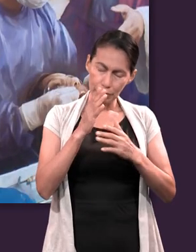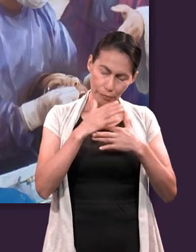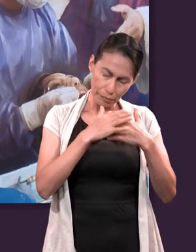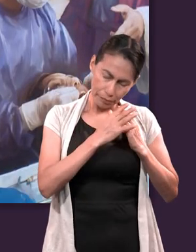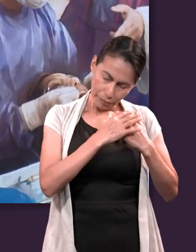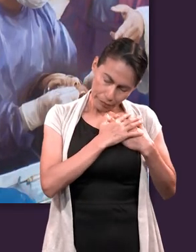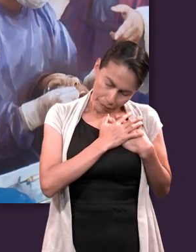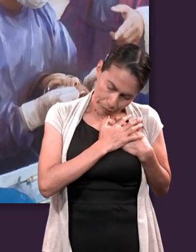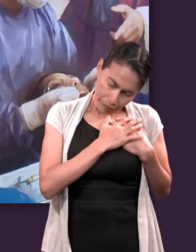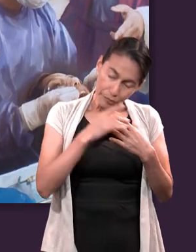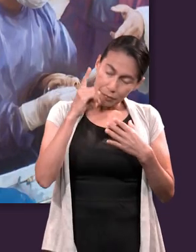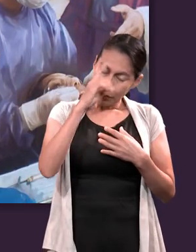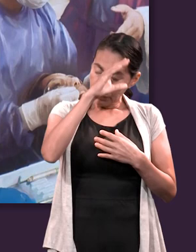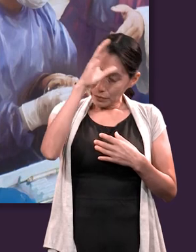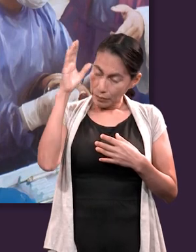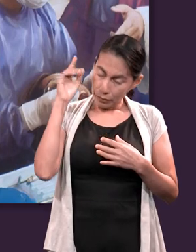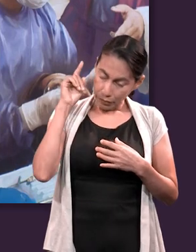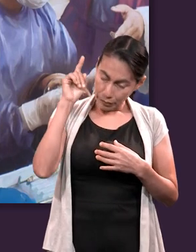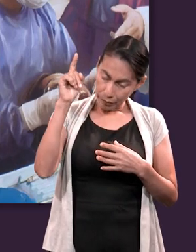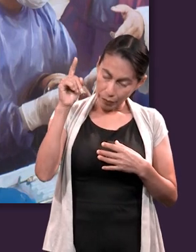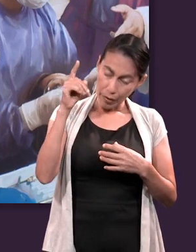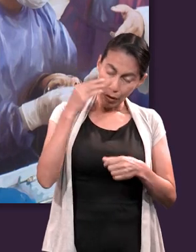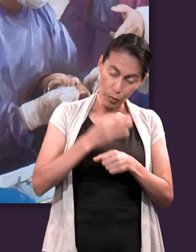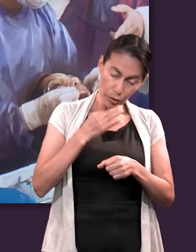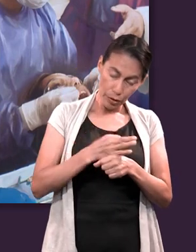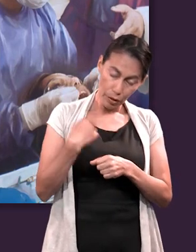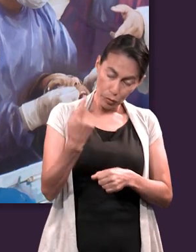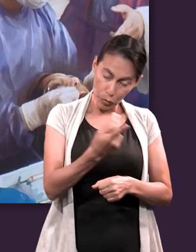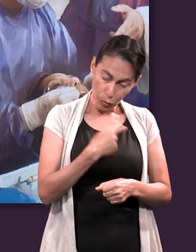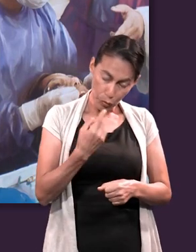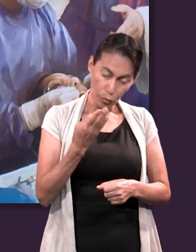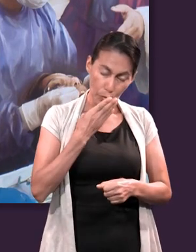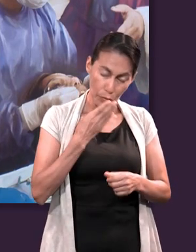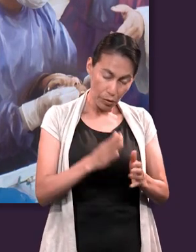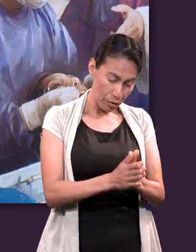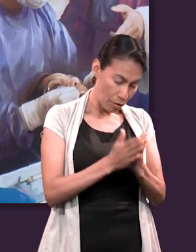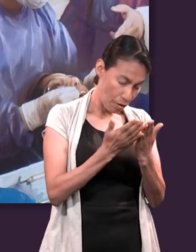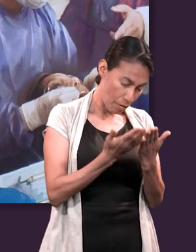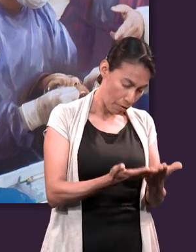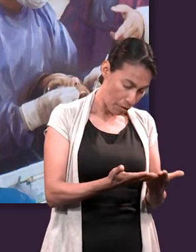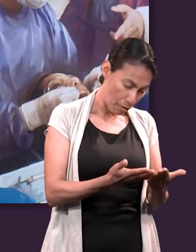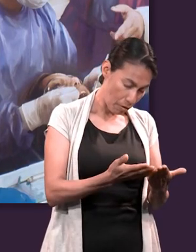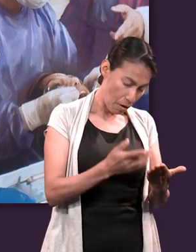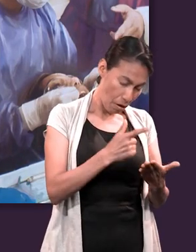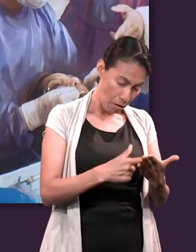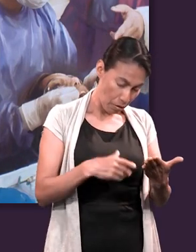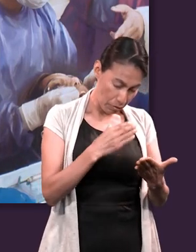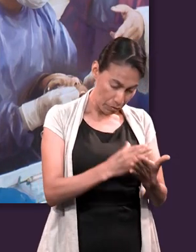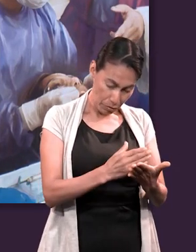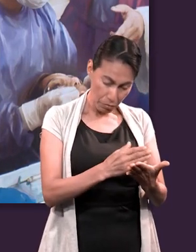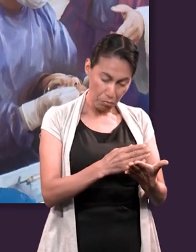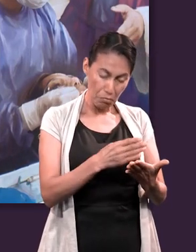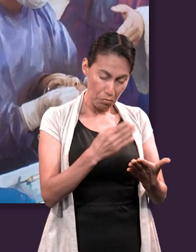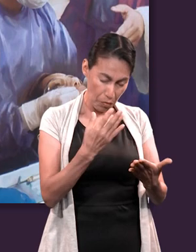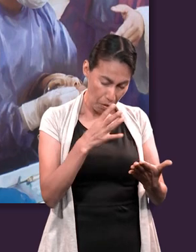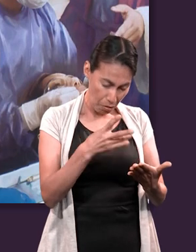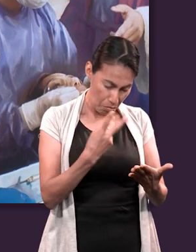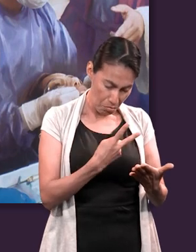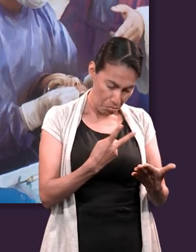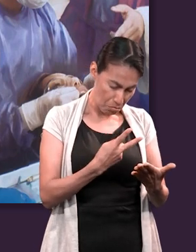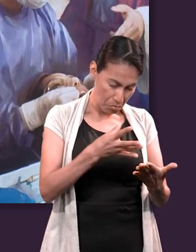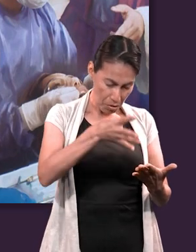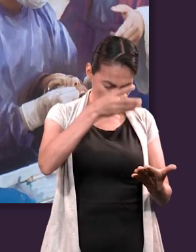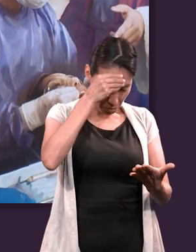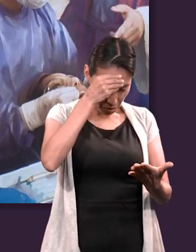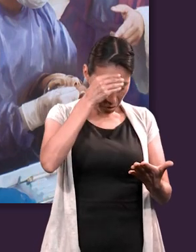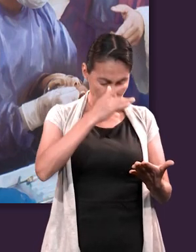el cielo, te damos las gracias por la oportunidad de poder abrir tu palabra y tener esta lección que nos va a mostrar y